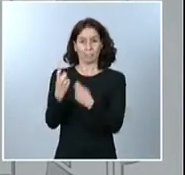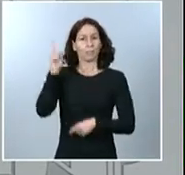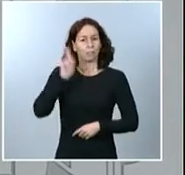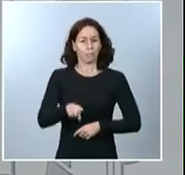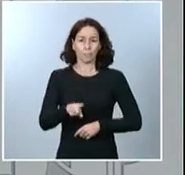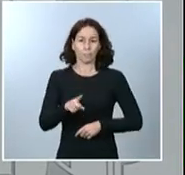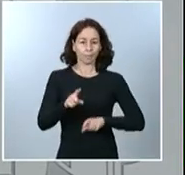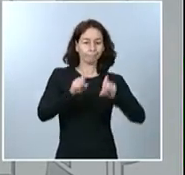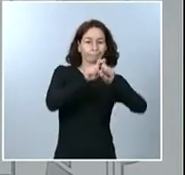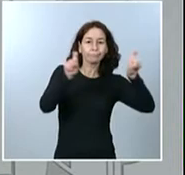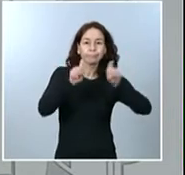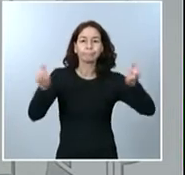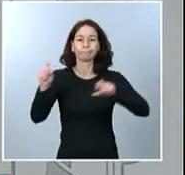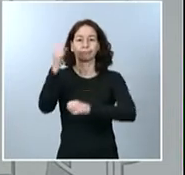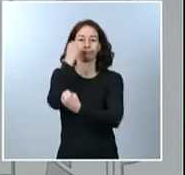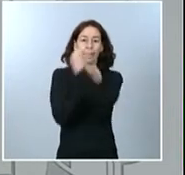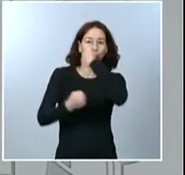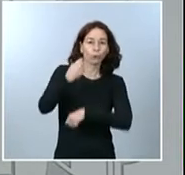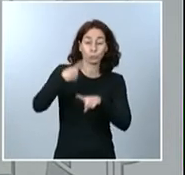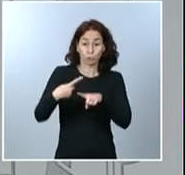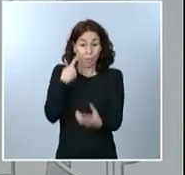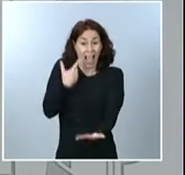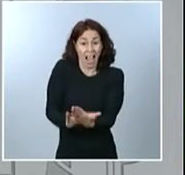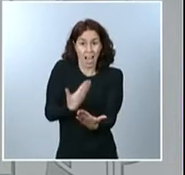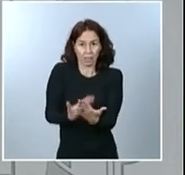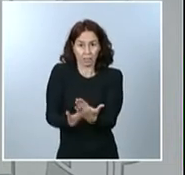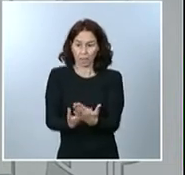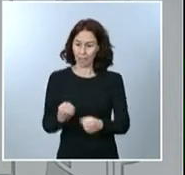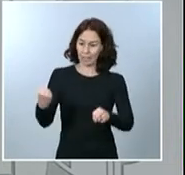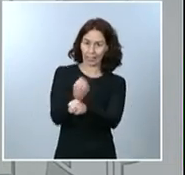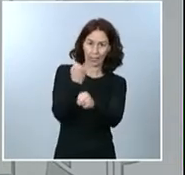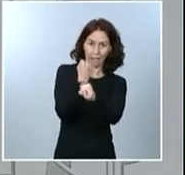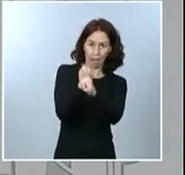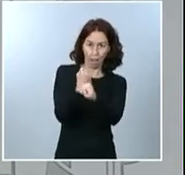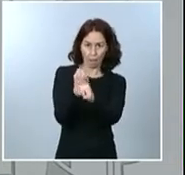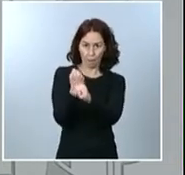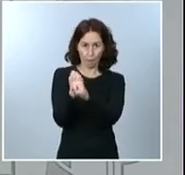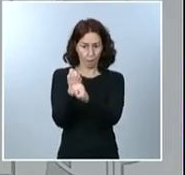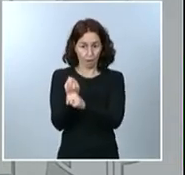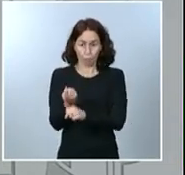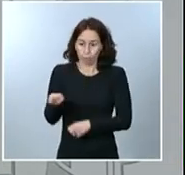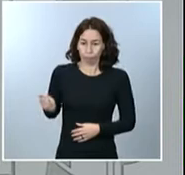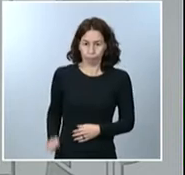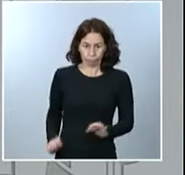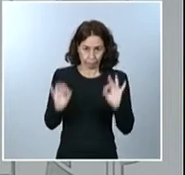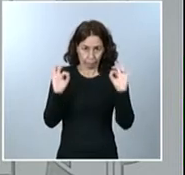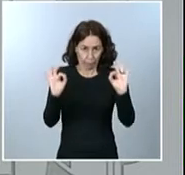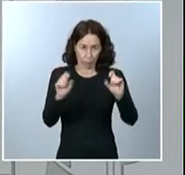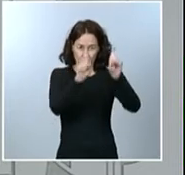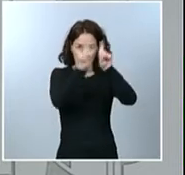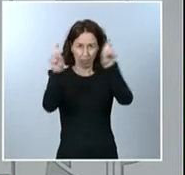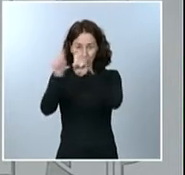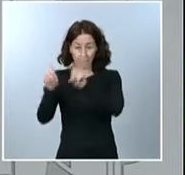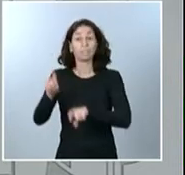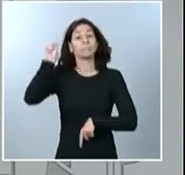previsibilidad y garantías de trabajo a las empresas y también a los empleos. Lo requieren los gobiernos autonómicos,